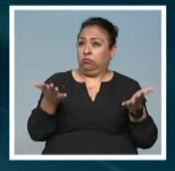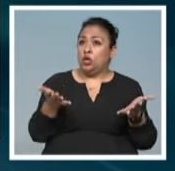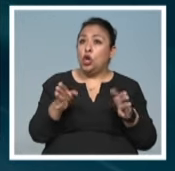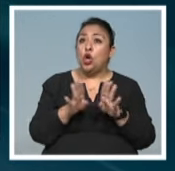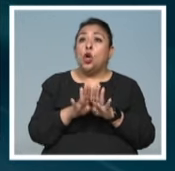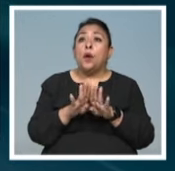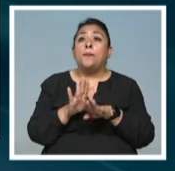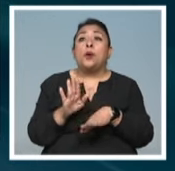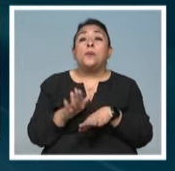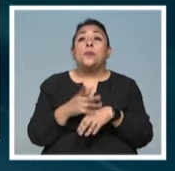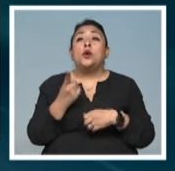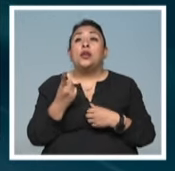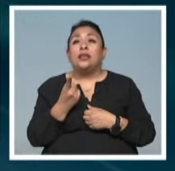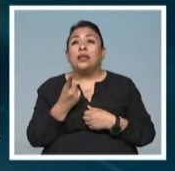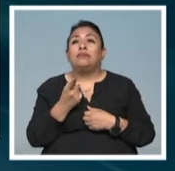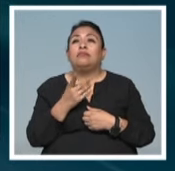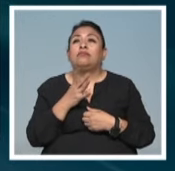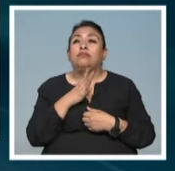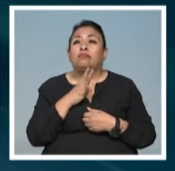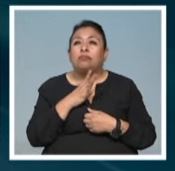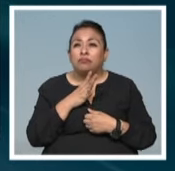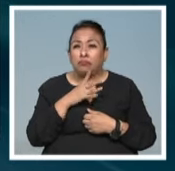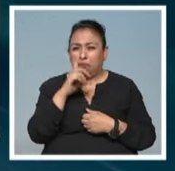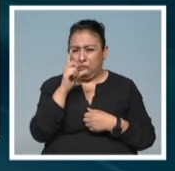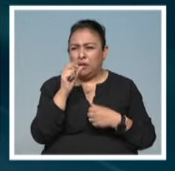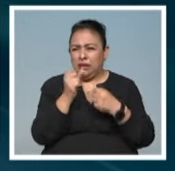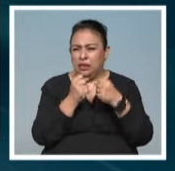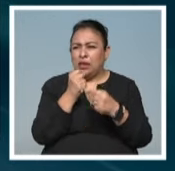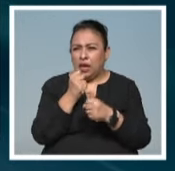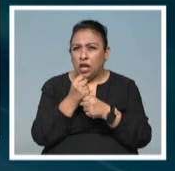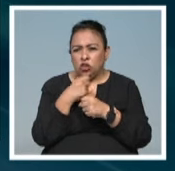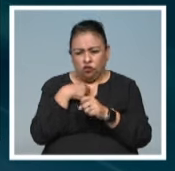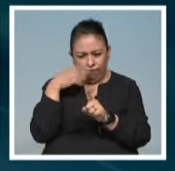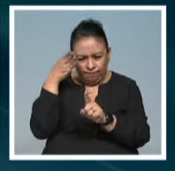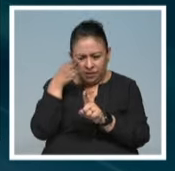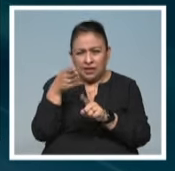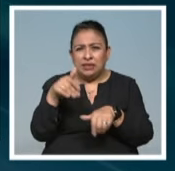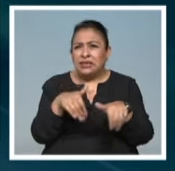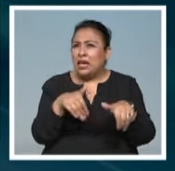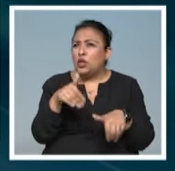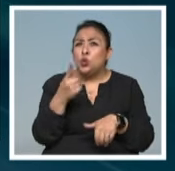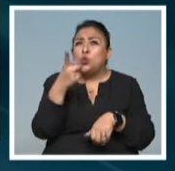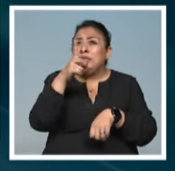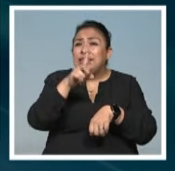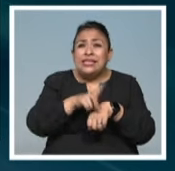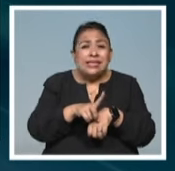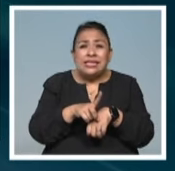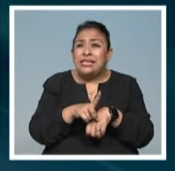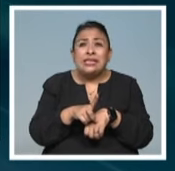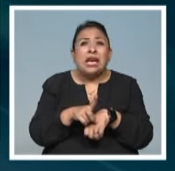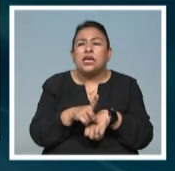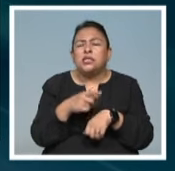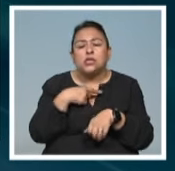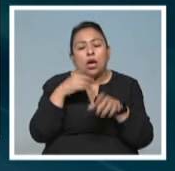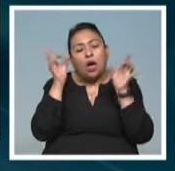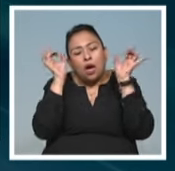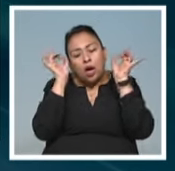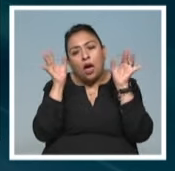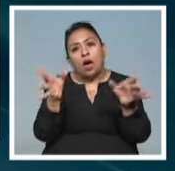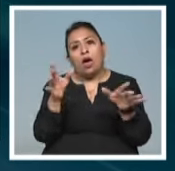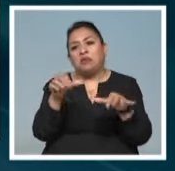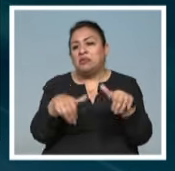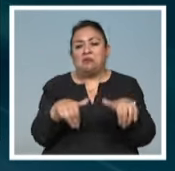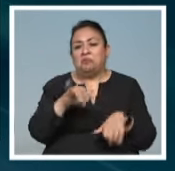llevo 20 años dedicándome al teatro y no hay un día en que diga, ya estoy harto del teatro.